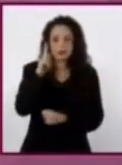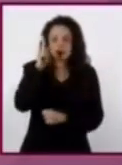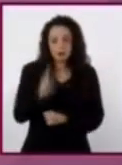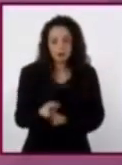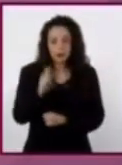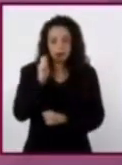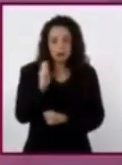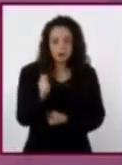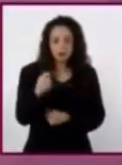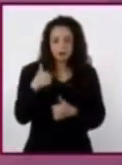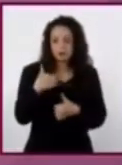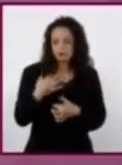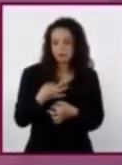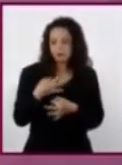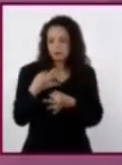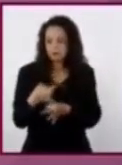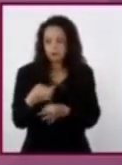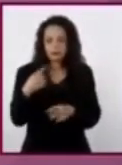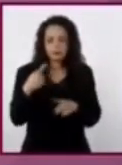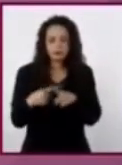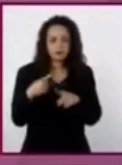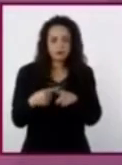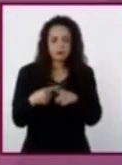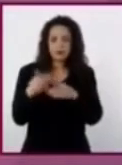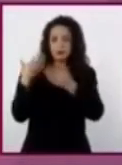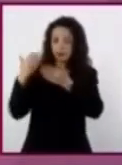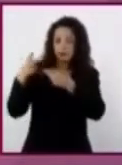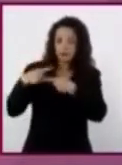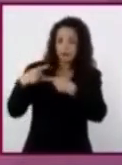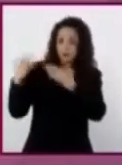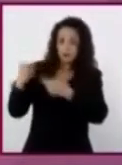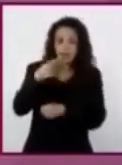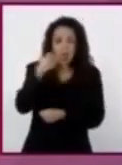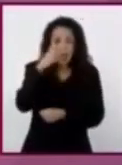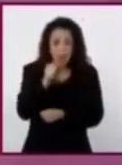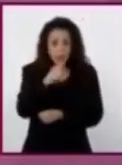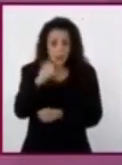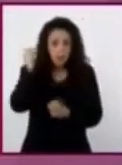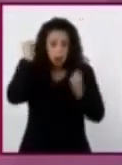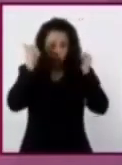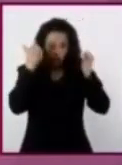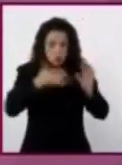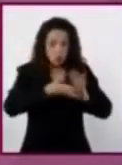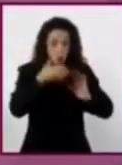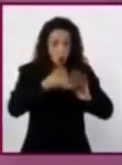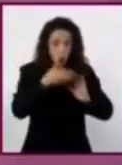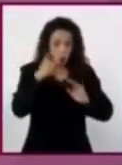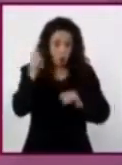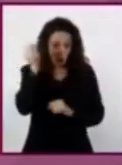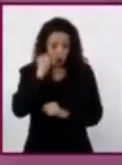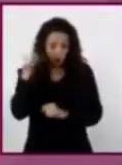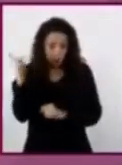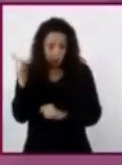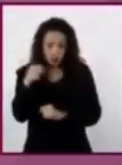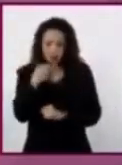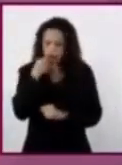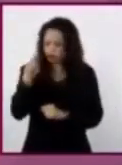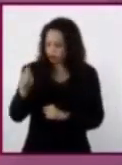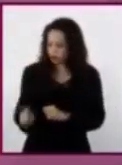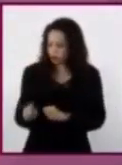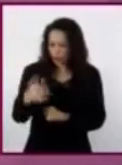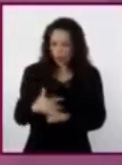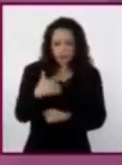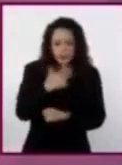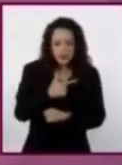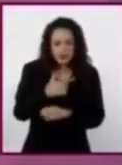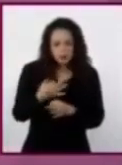influencia que creció sobre mí mi tío Luis, quien era arqueólogo de profesión. Desde niño, mi tío sintió una gran atracción